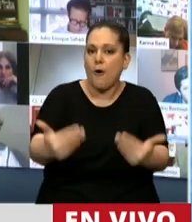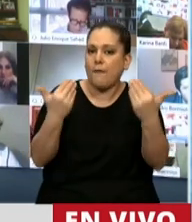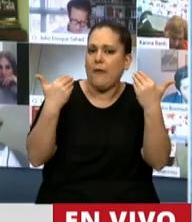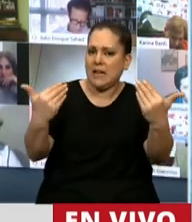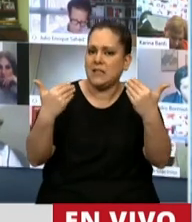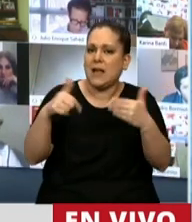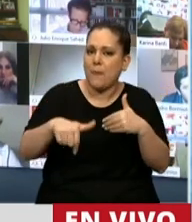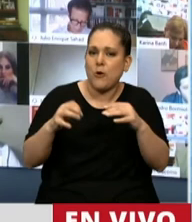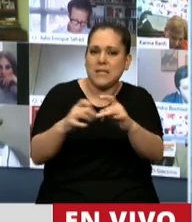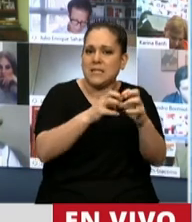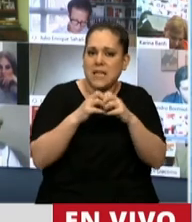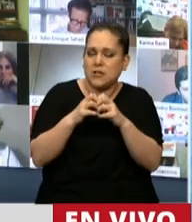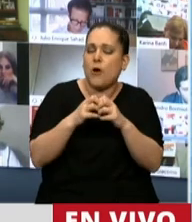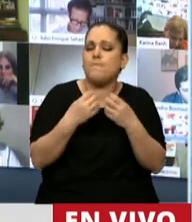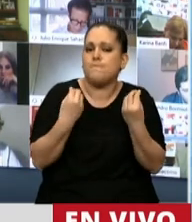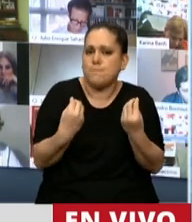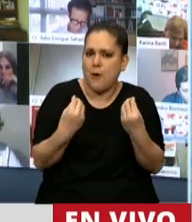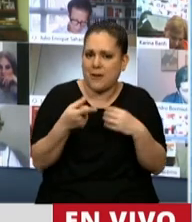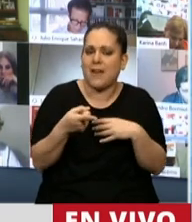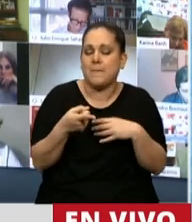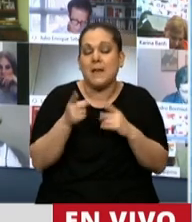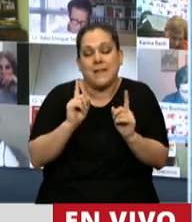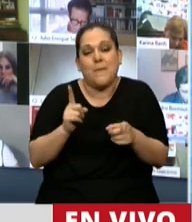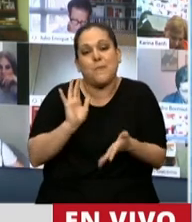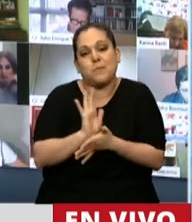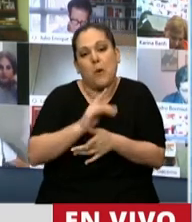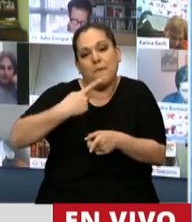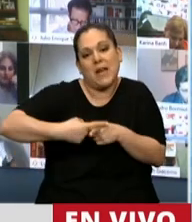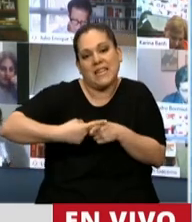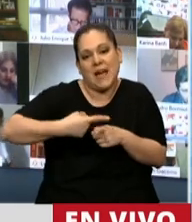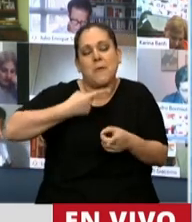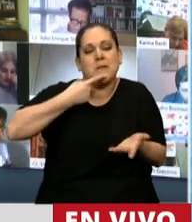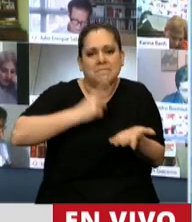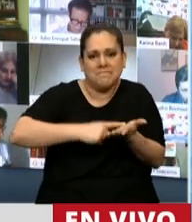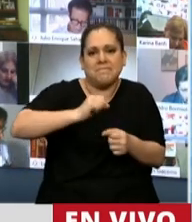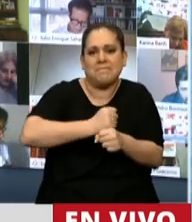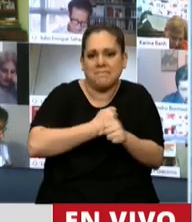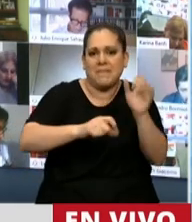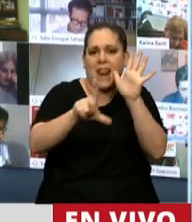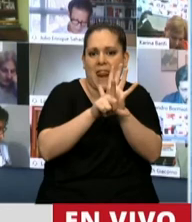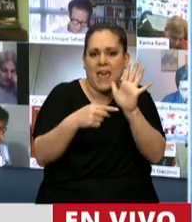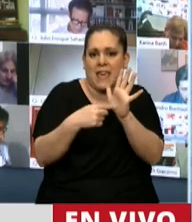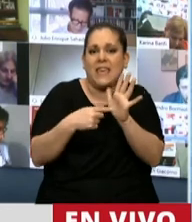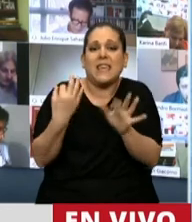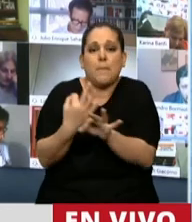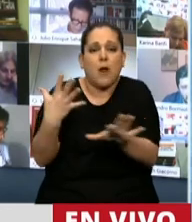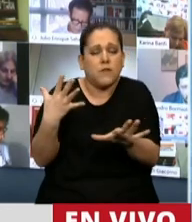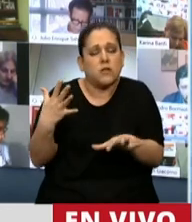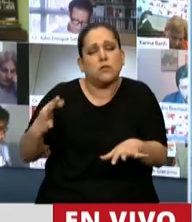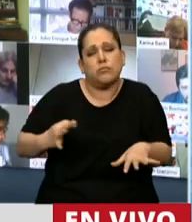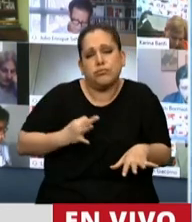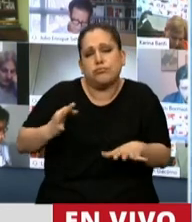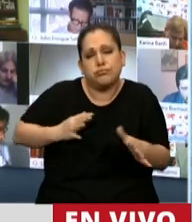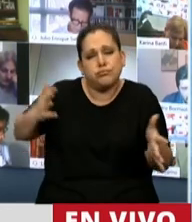esta sesión no solamente y festejamos por la sanción y la obtención de esta ley de una profesión que tanto lo venían